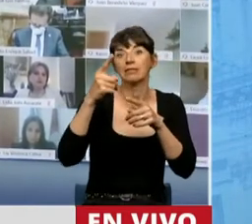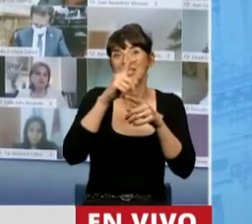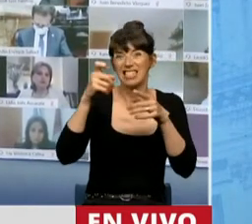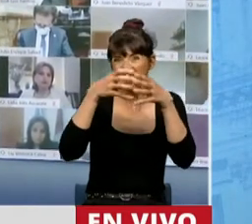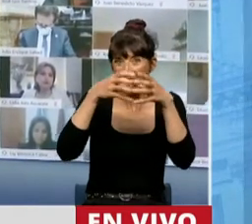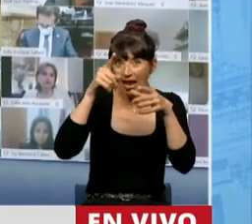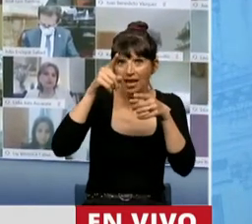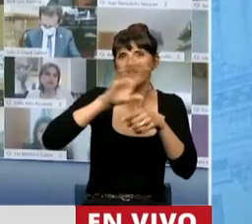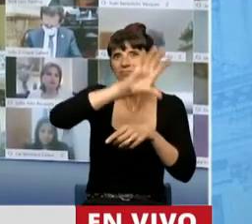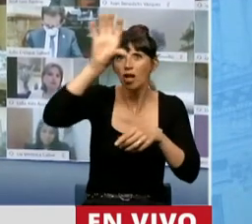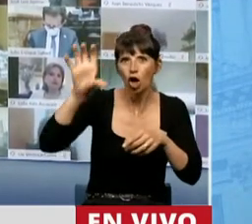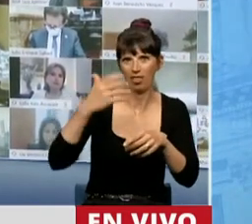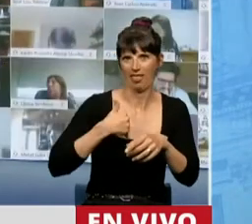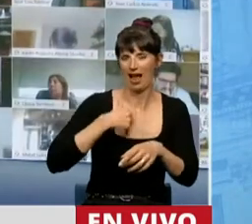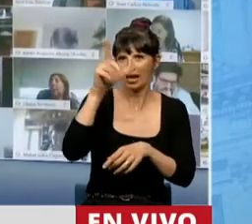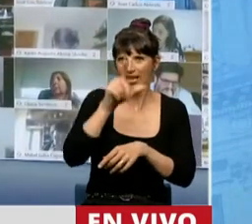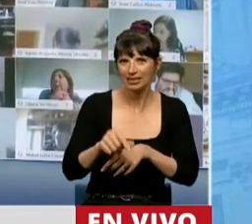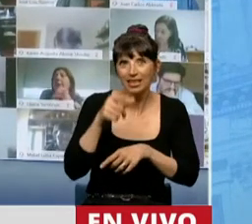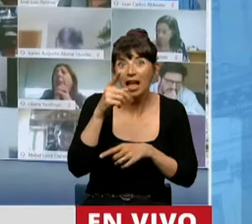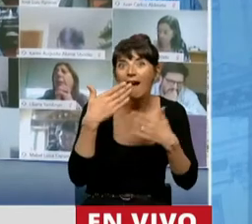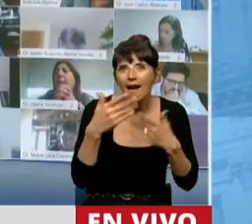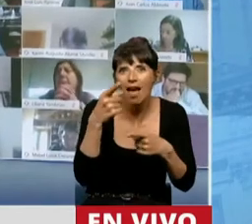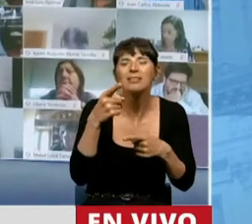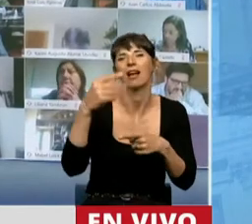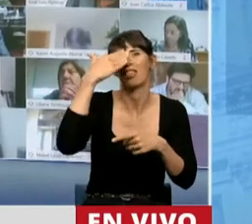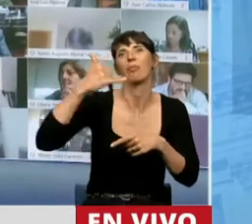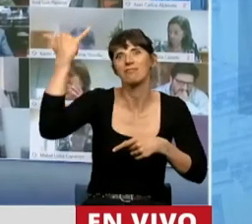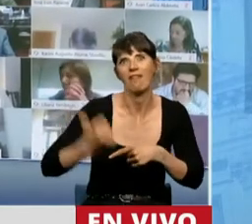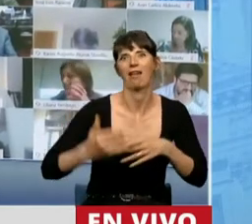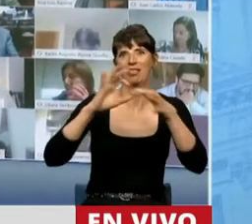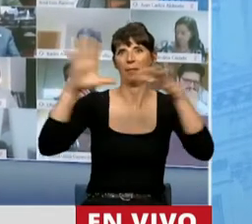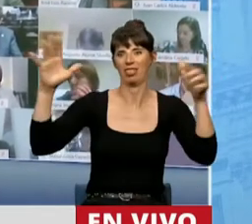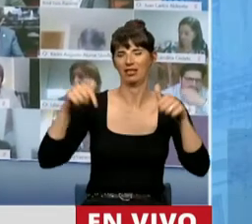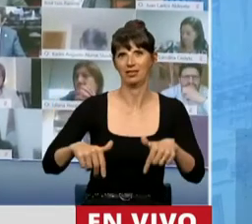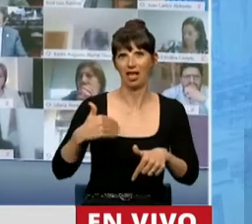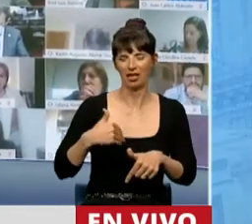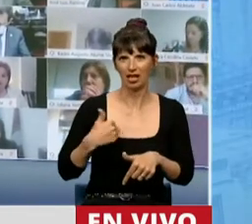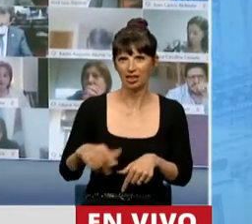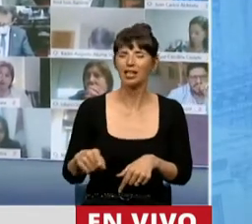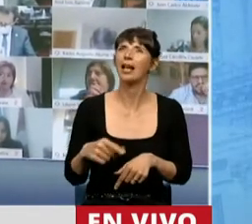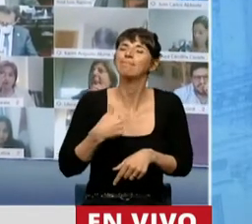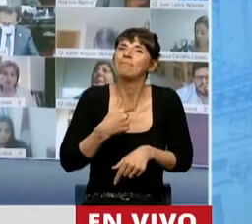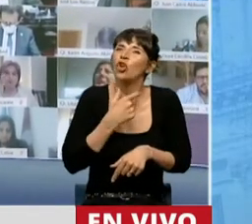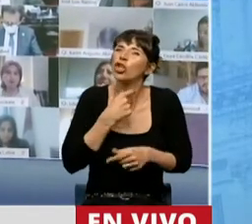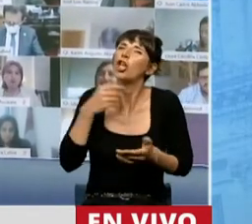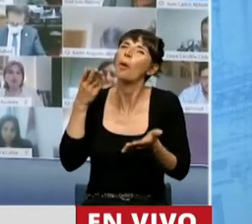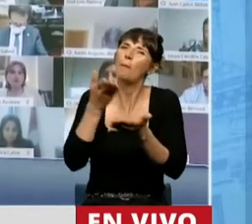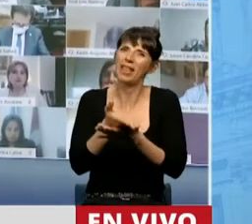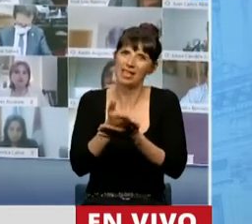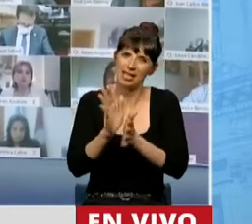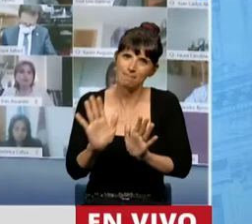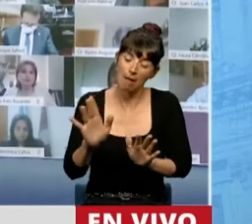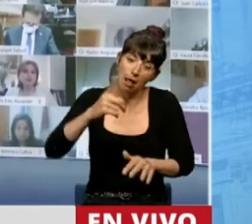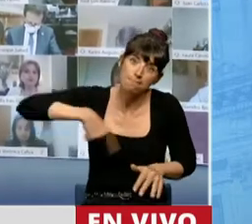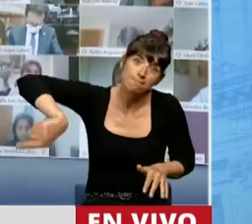de nuestra anhelada independencia. Yo le quiero hacer una propuesta, presidente, para que la